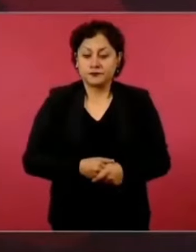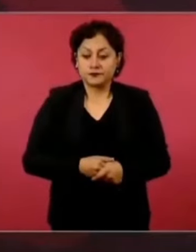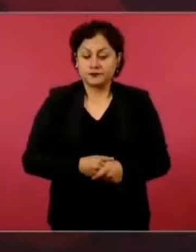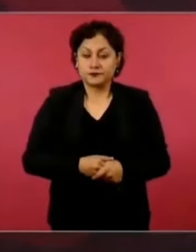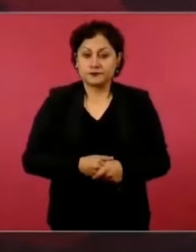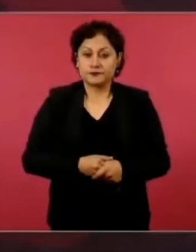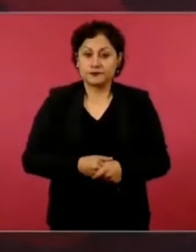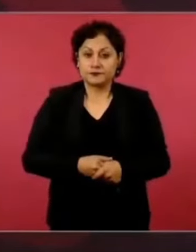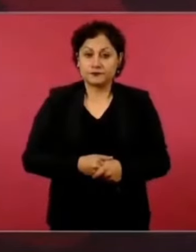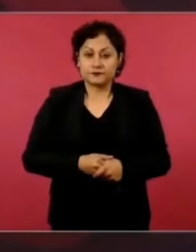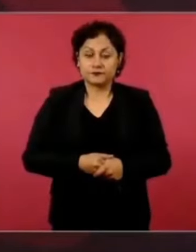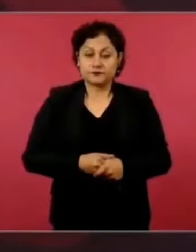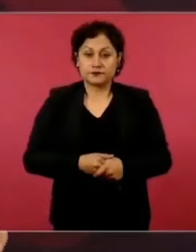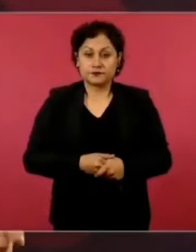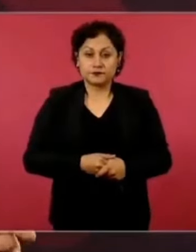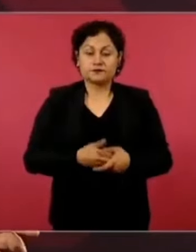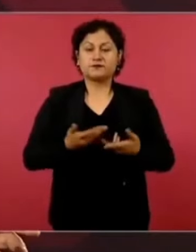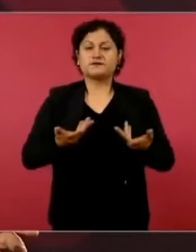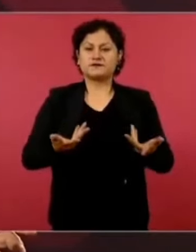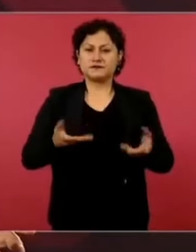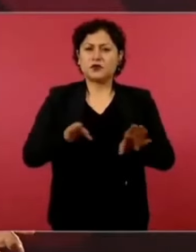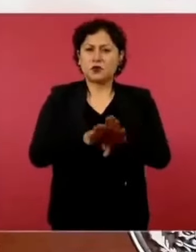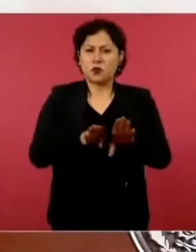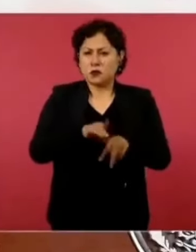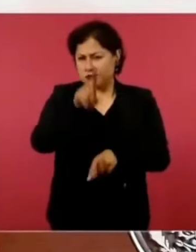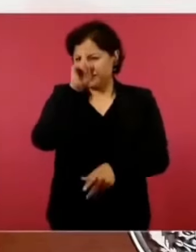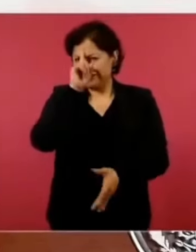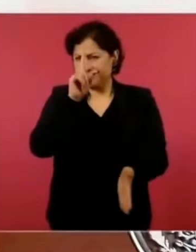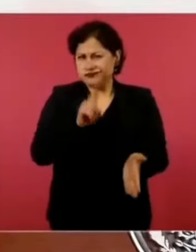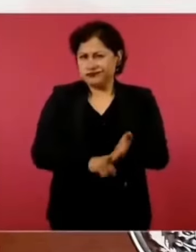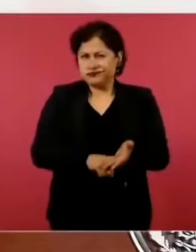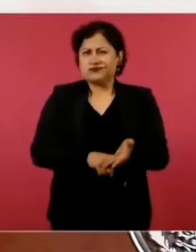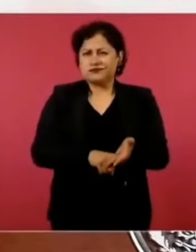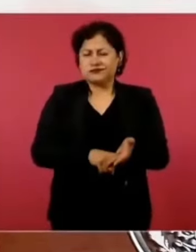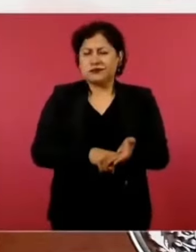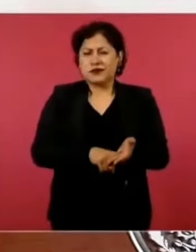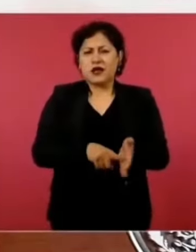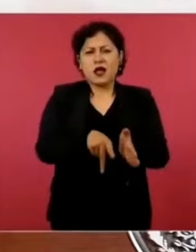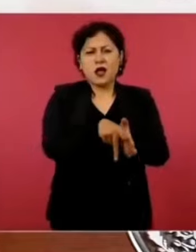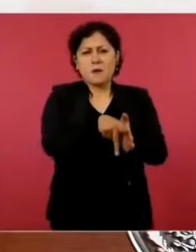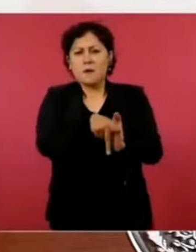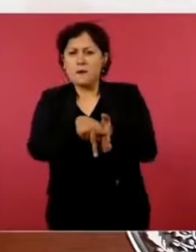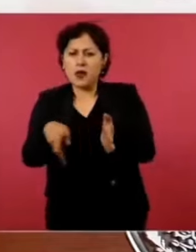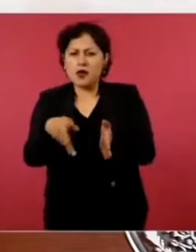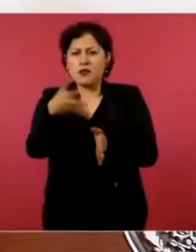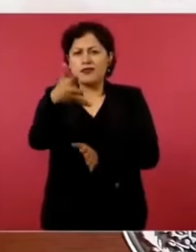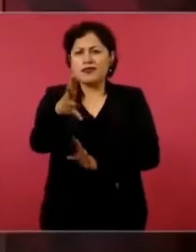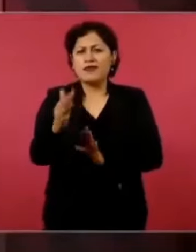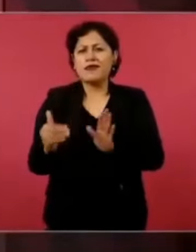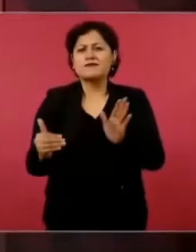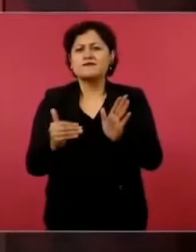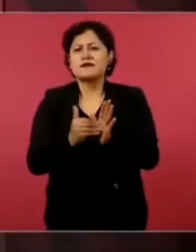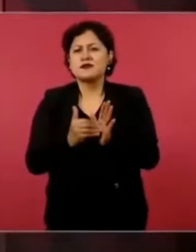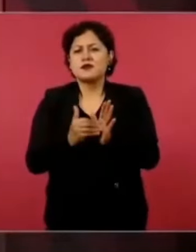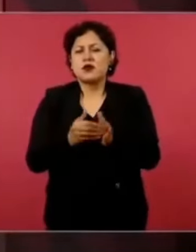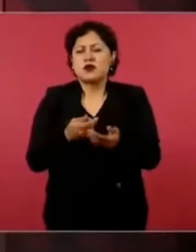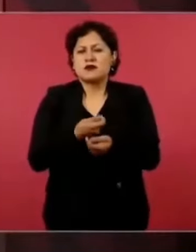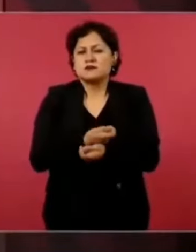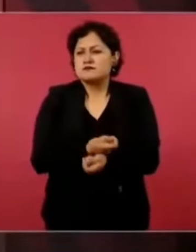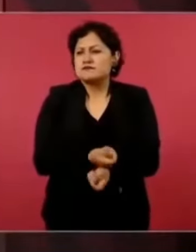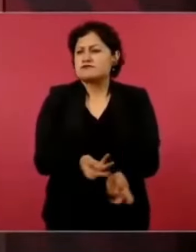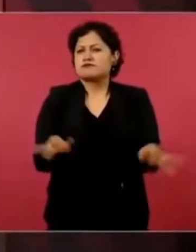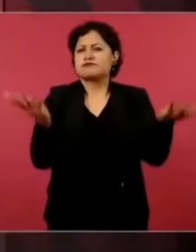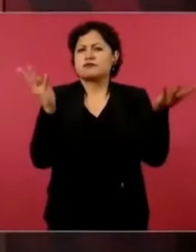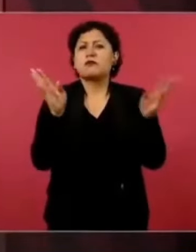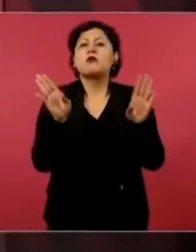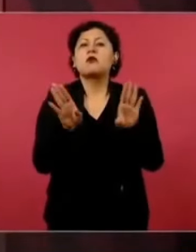¿cómo distribuimos 10 millones de regeneración, del periódico Regeneración casa por